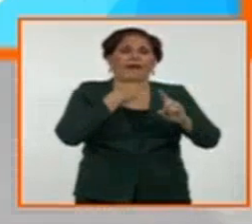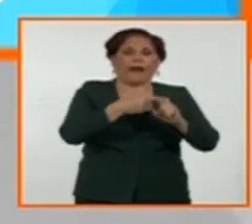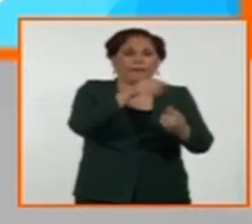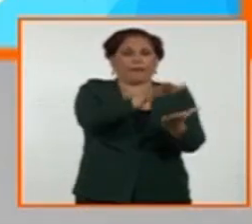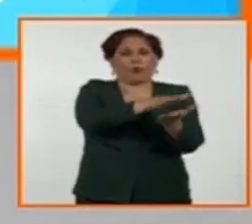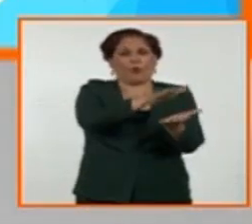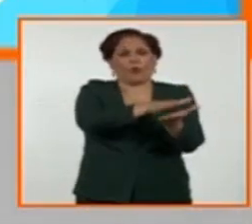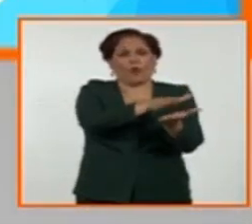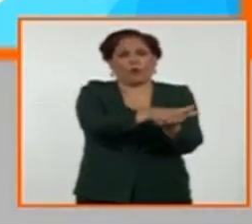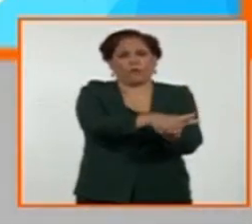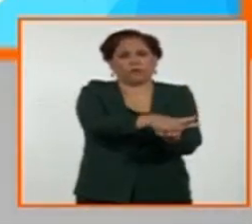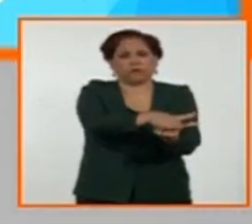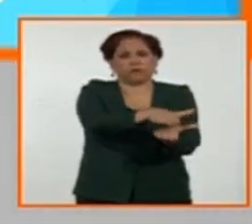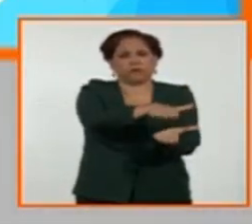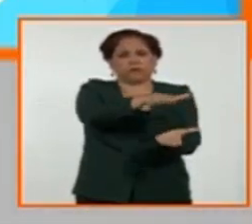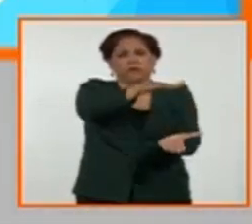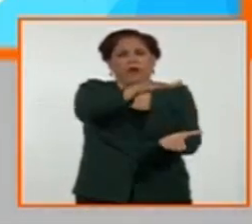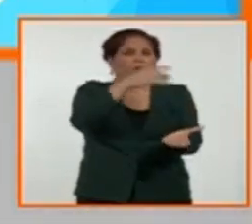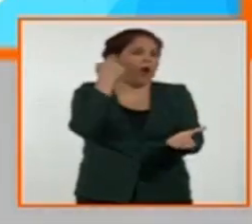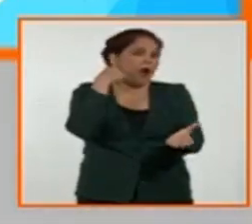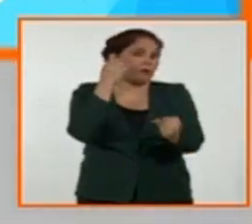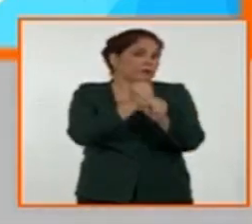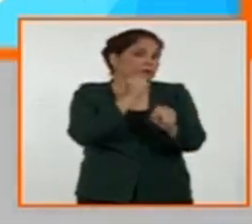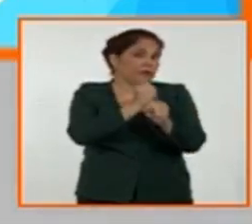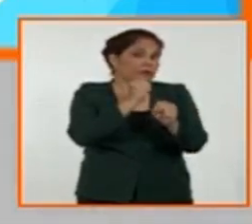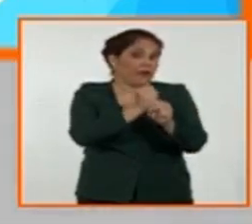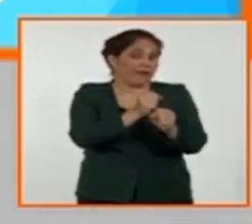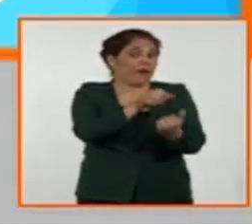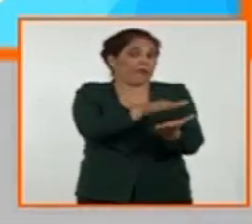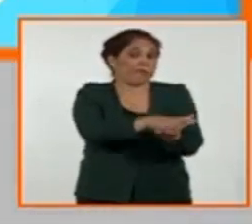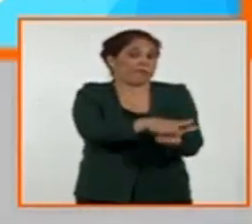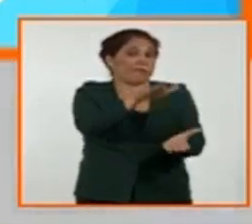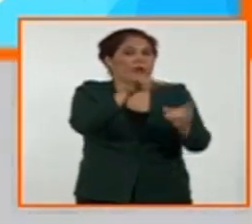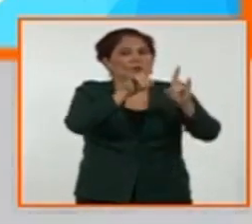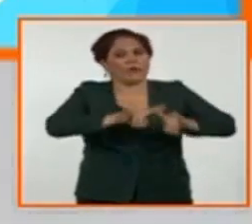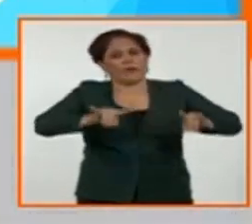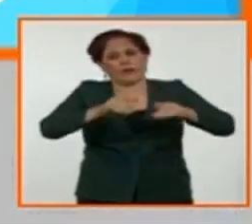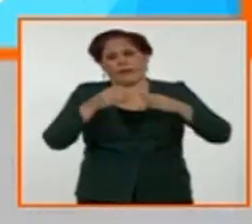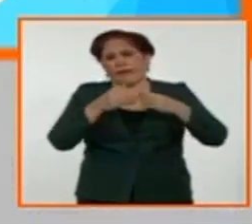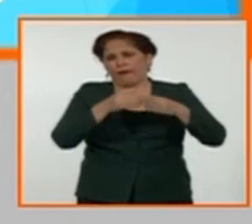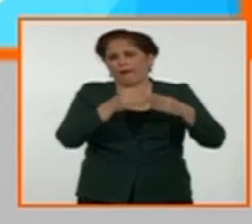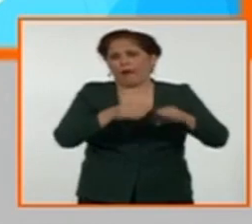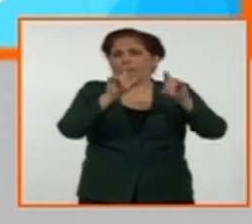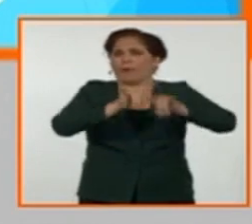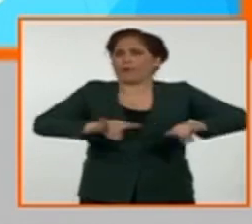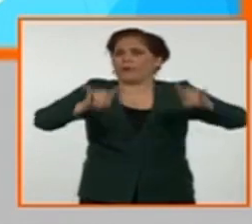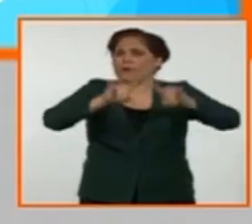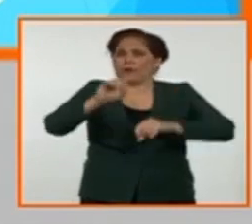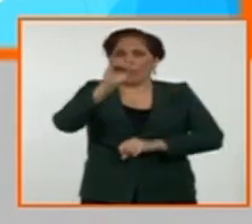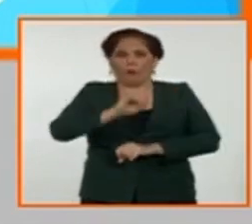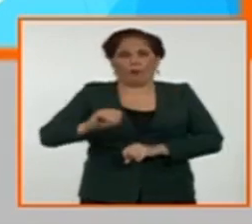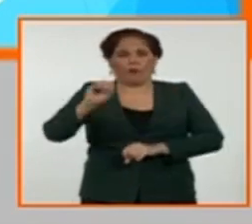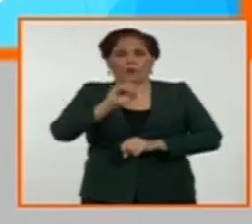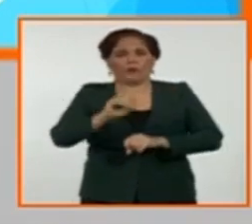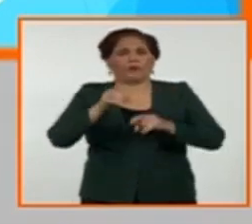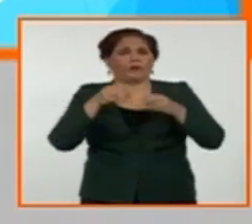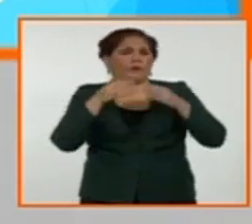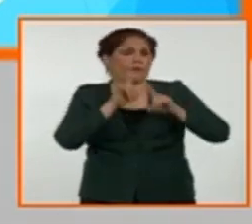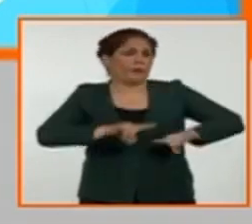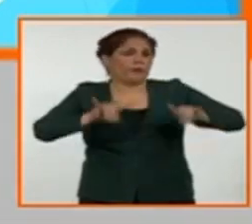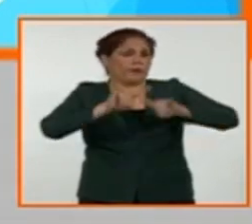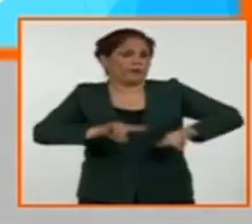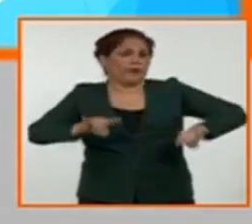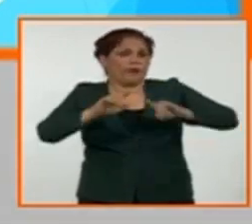años de trabajo con la temática. A partir de ahí nos ayudaron la Universidad de Granma, la Universidad de Oriente, la Universidad Central de las Villas, la Universidad de La Habana con